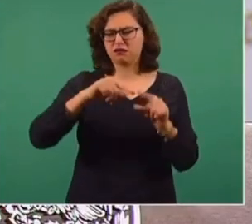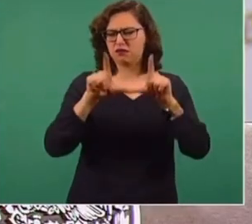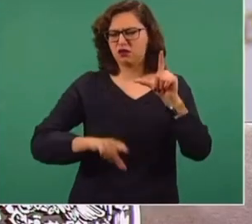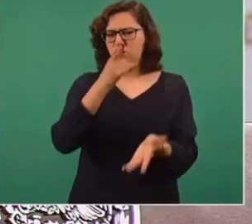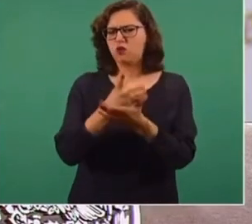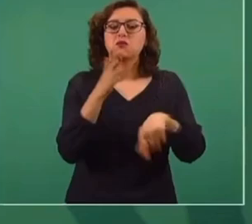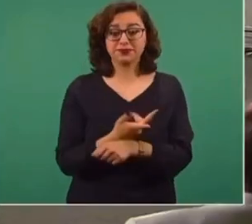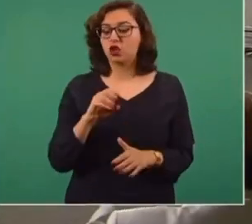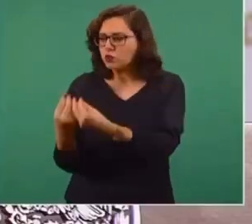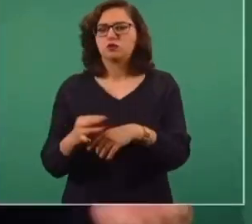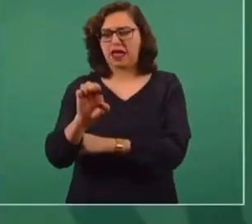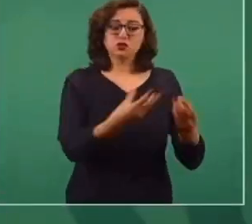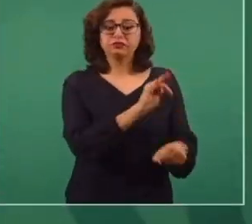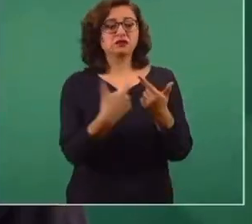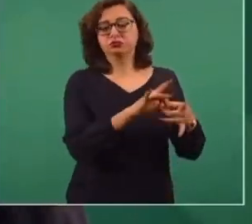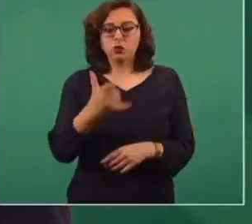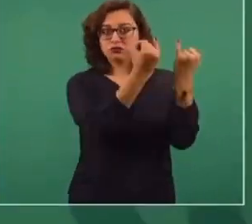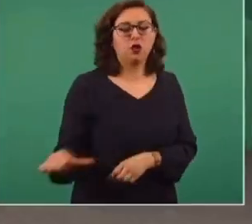se había visto.